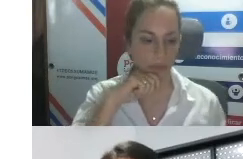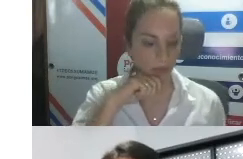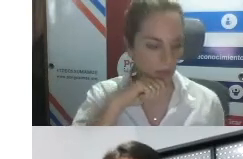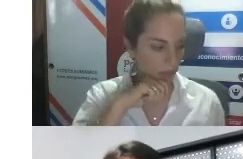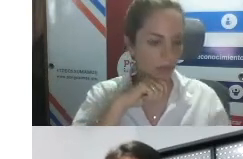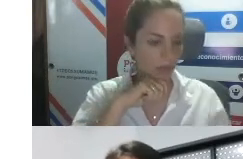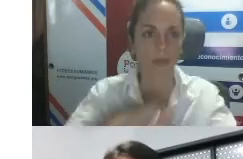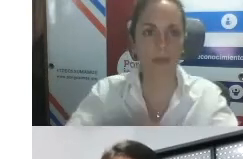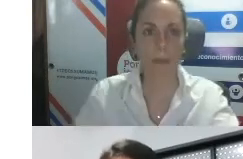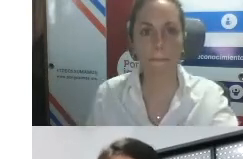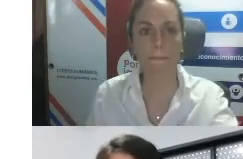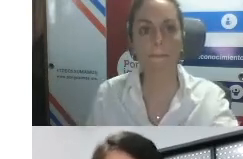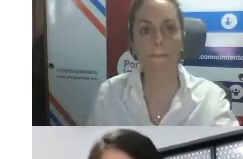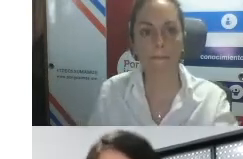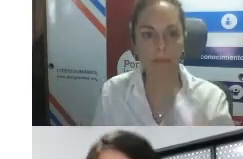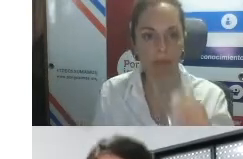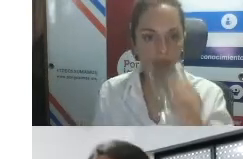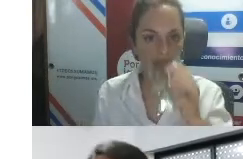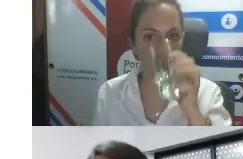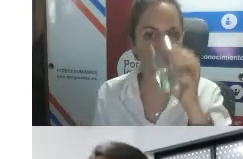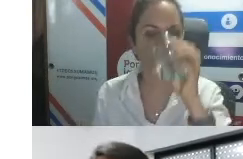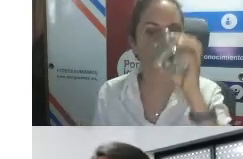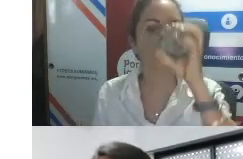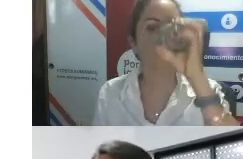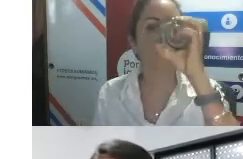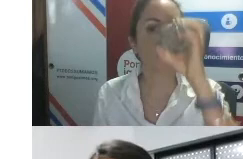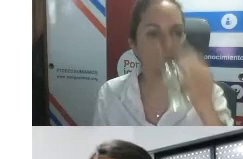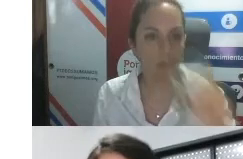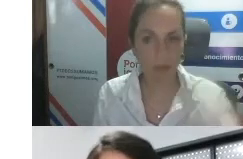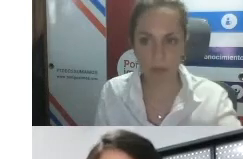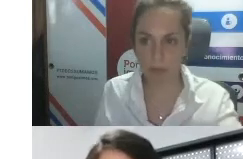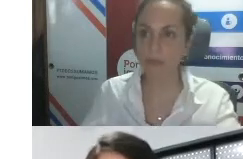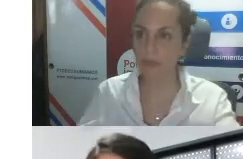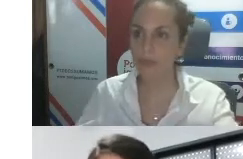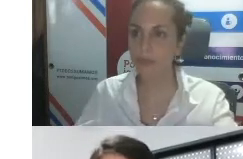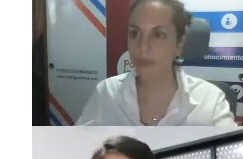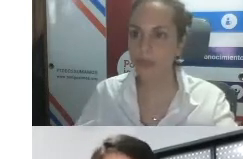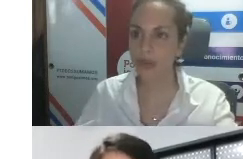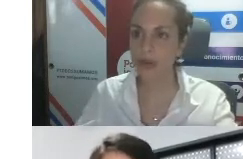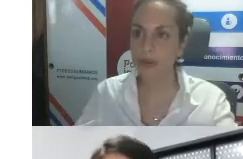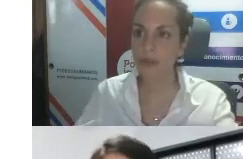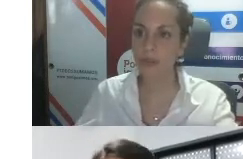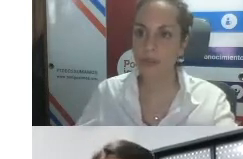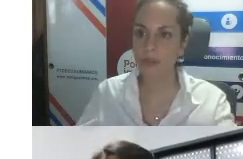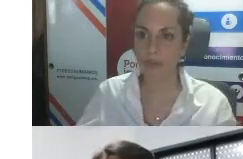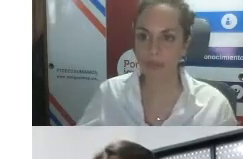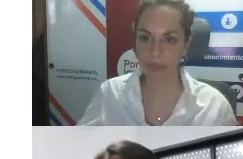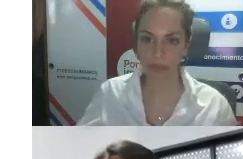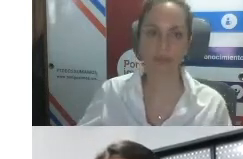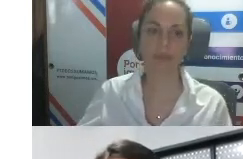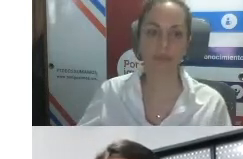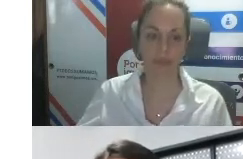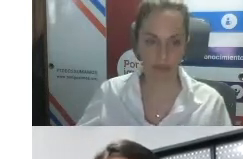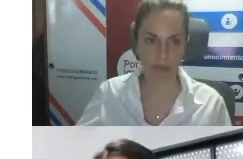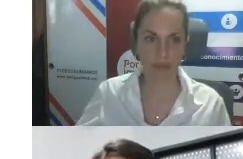podemos resumir igual ya hemos ido viendo pero para poder tenerlo más claro este gráfico los principios